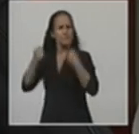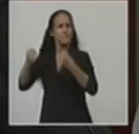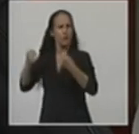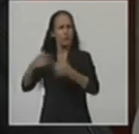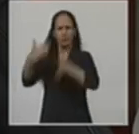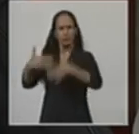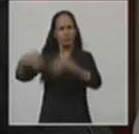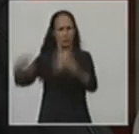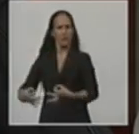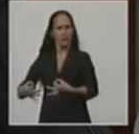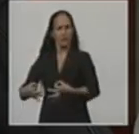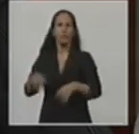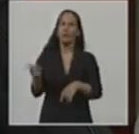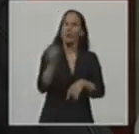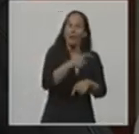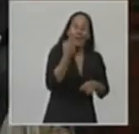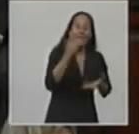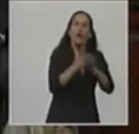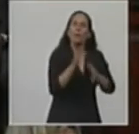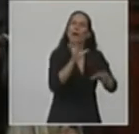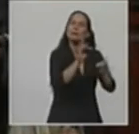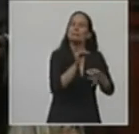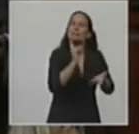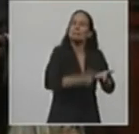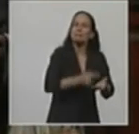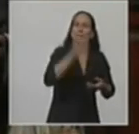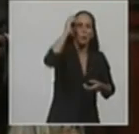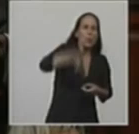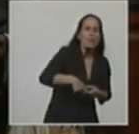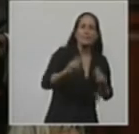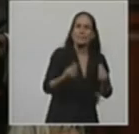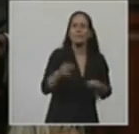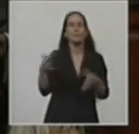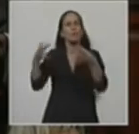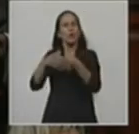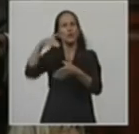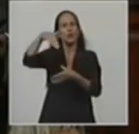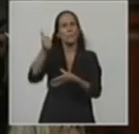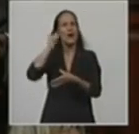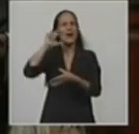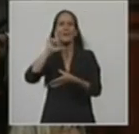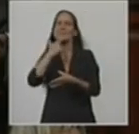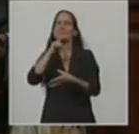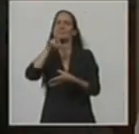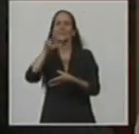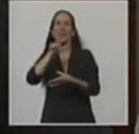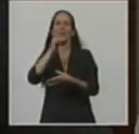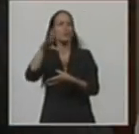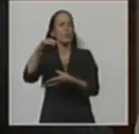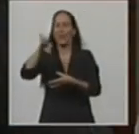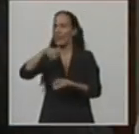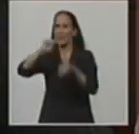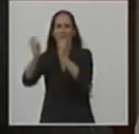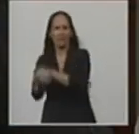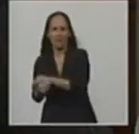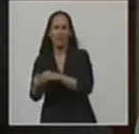falta regular la subrogancia de jueces, reformar el Consejo de la Magistratura y reformar las leyes orgánicas del Ministerio